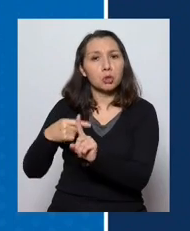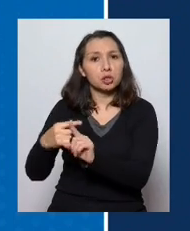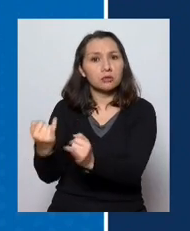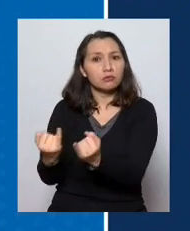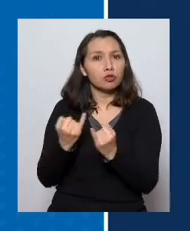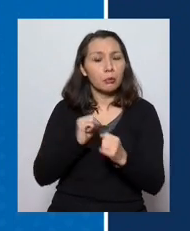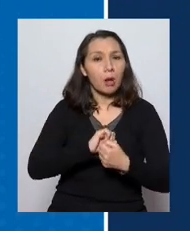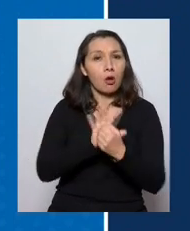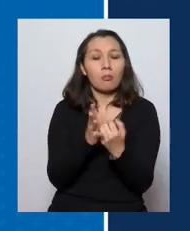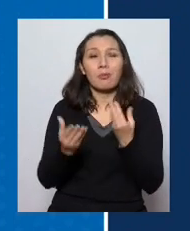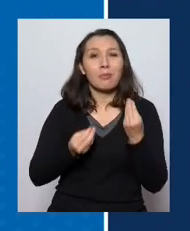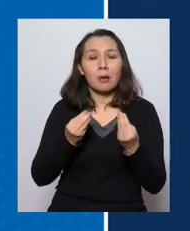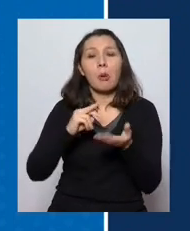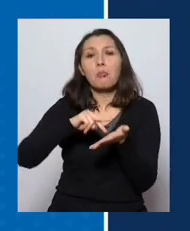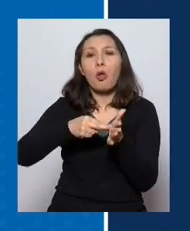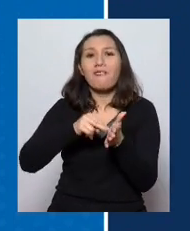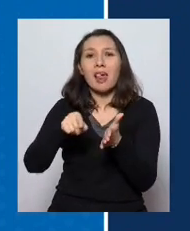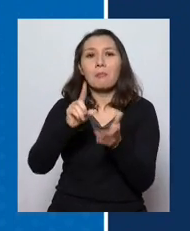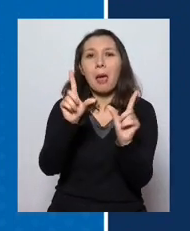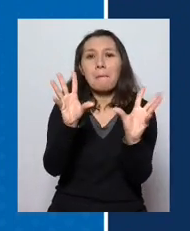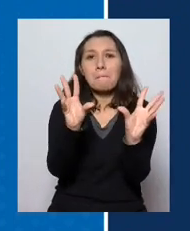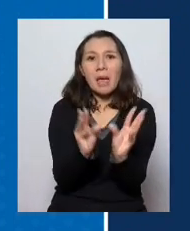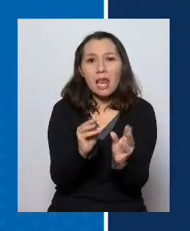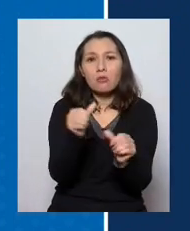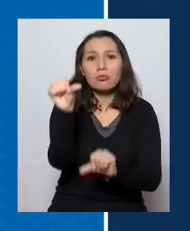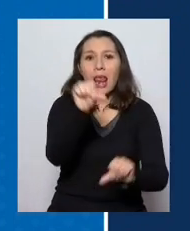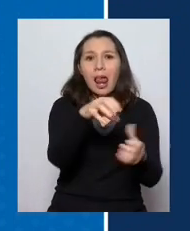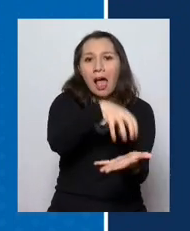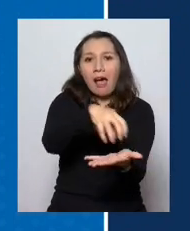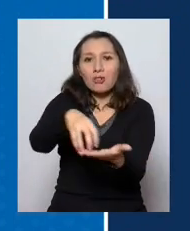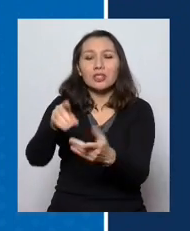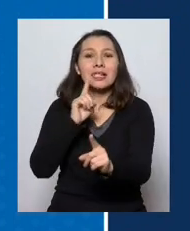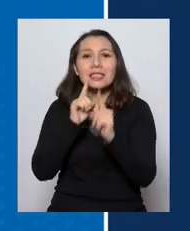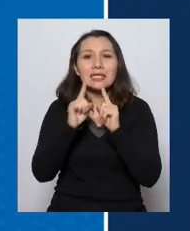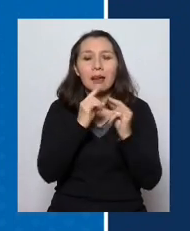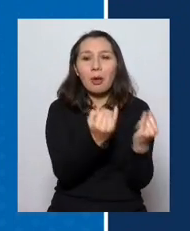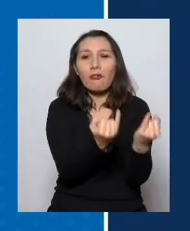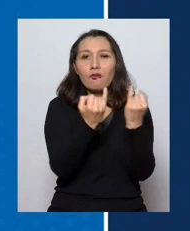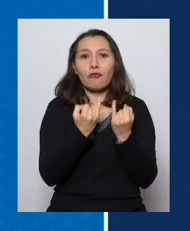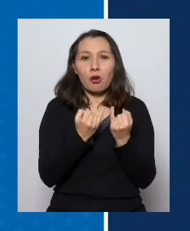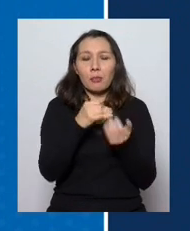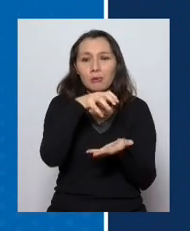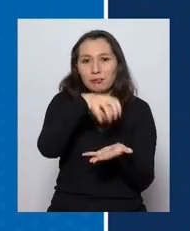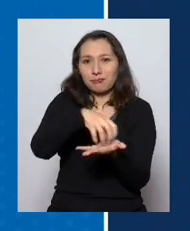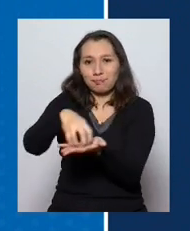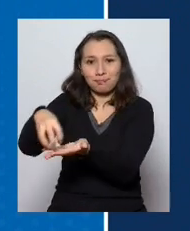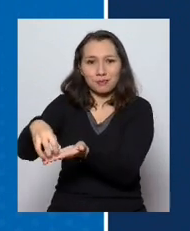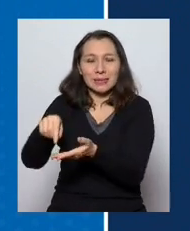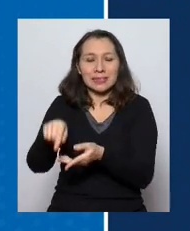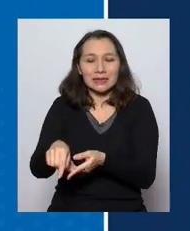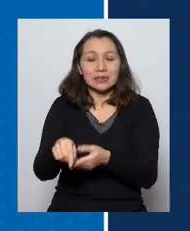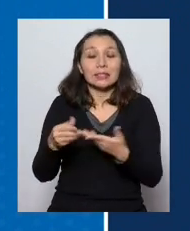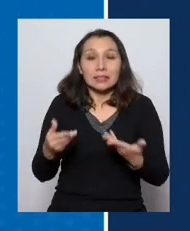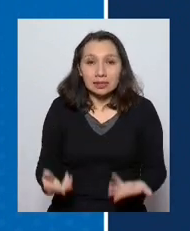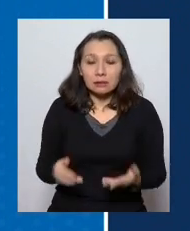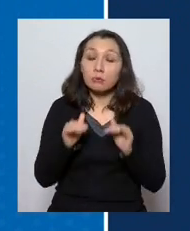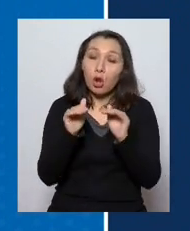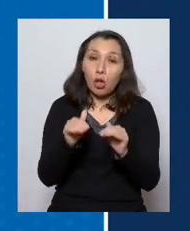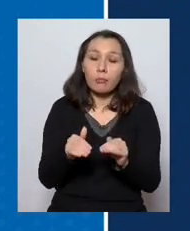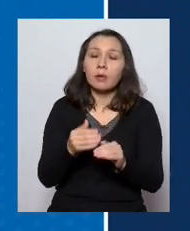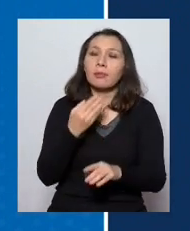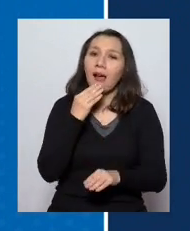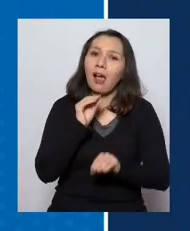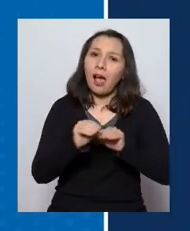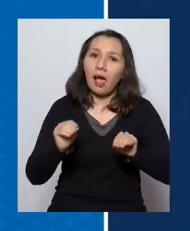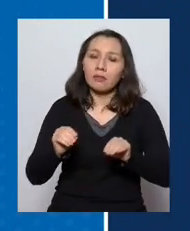informados se deba a esta menor cantidad de exámenes reportados por los laboratorios. Y es por lo mismo